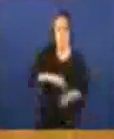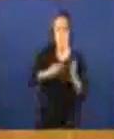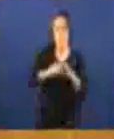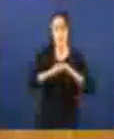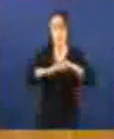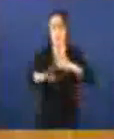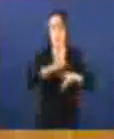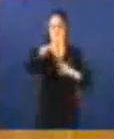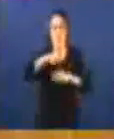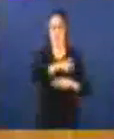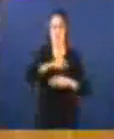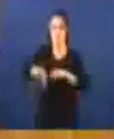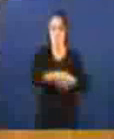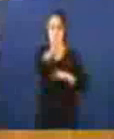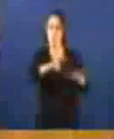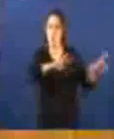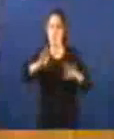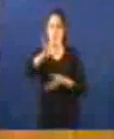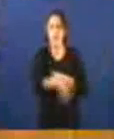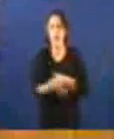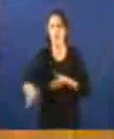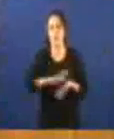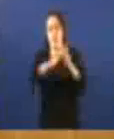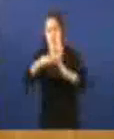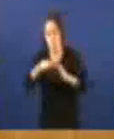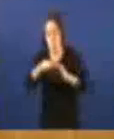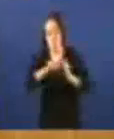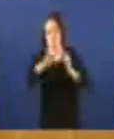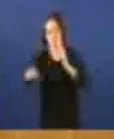remitido a Comisión Europea con unha nova senda de ajuste do déficit por 22 anos